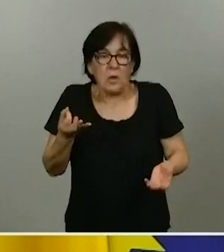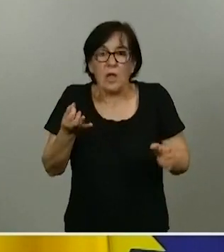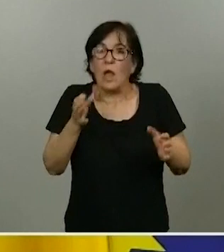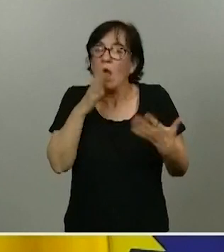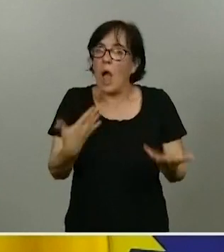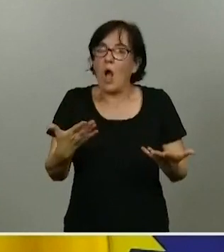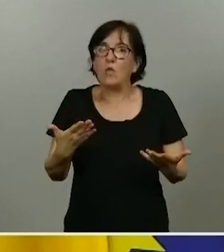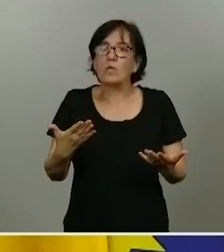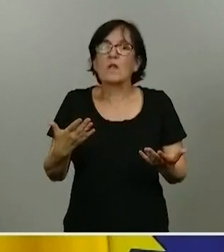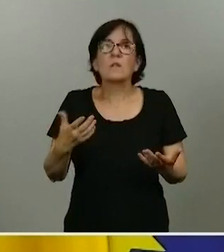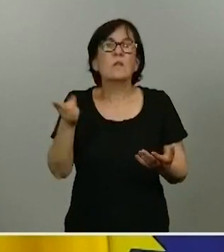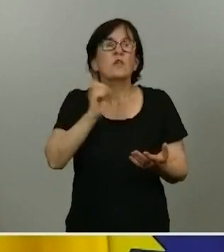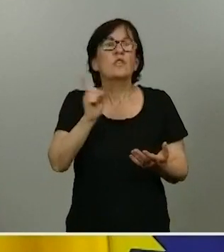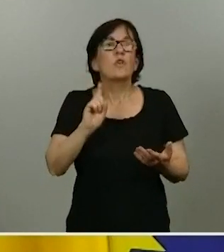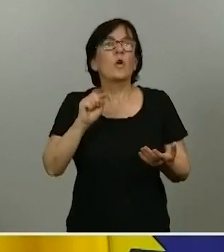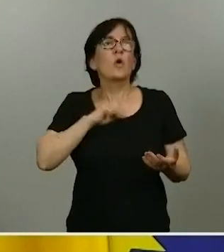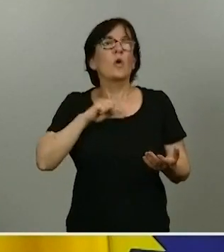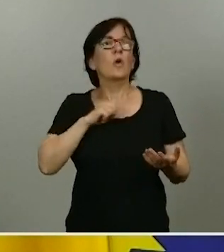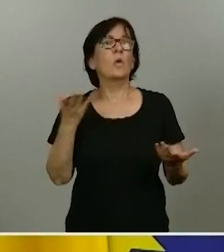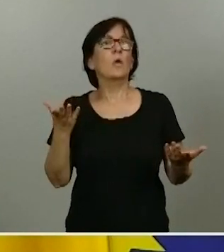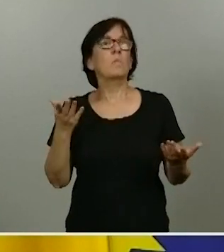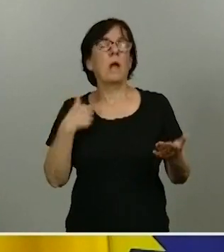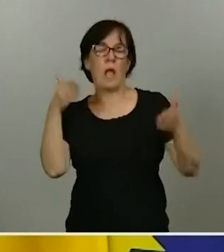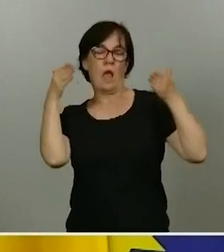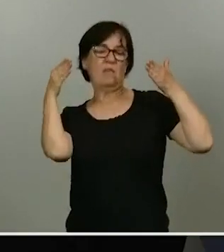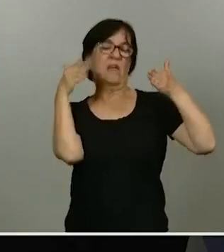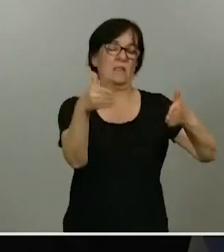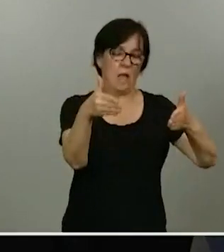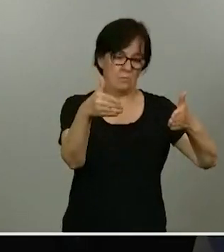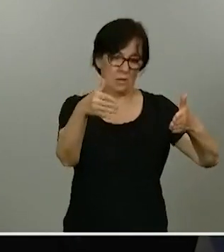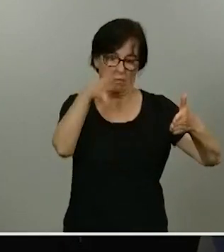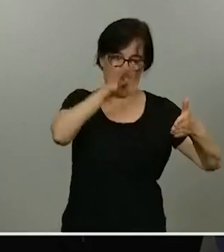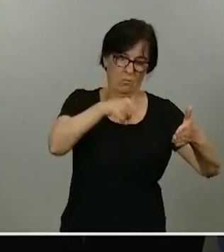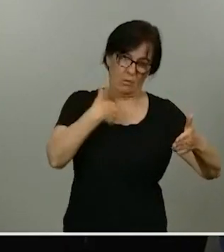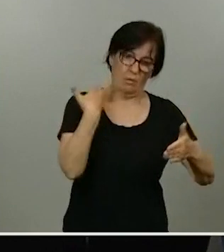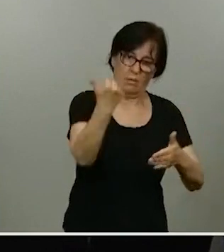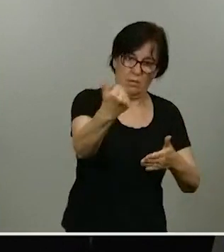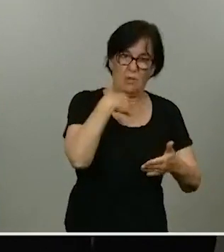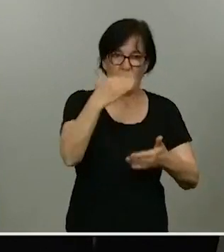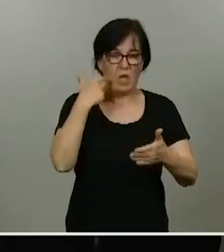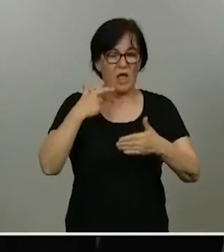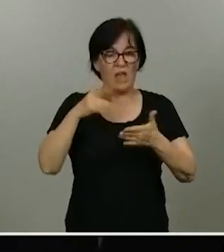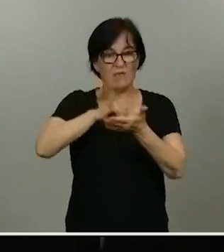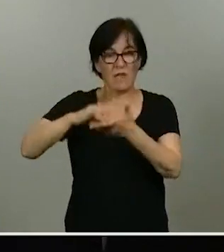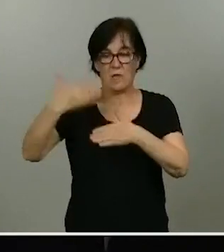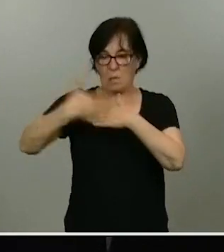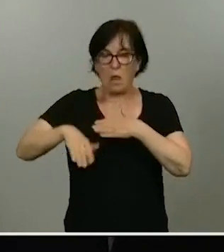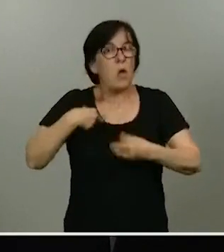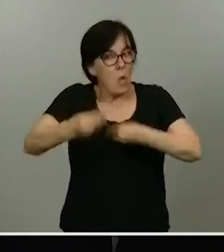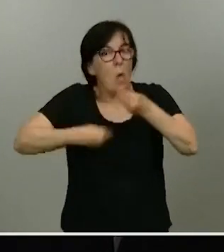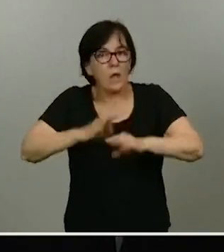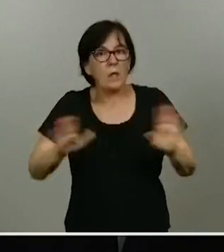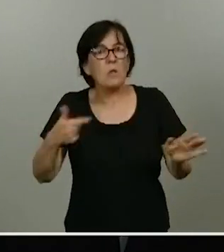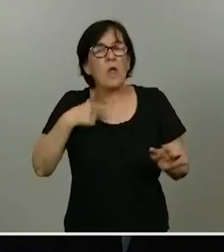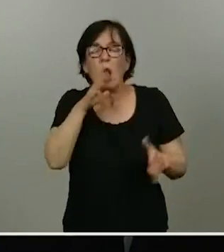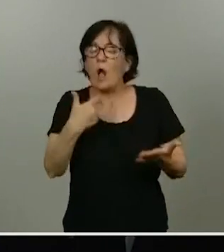que tampoco estoy para centrarme en este tipo de cosas. Si hay fechas y hay plazos donde tenga que hacer algo lo haré, pero yo ahora mismo estoy